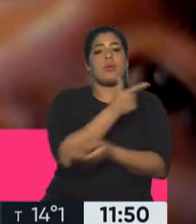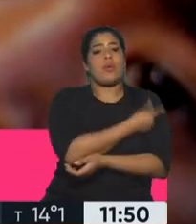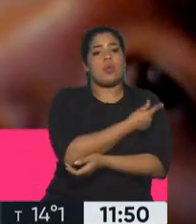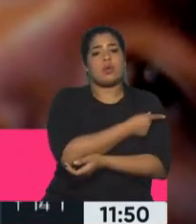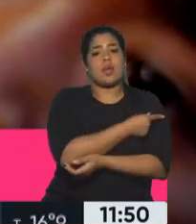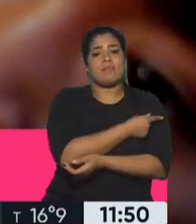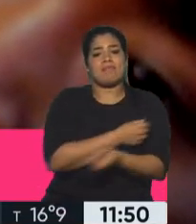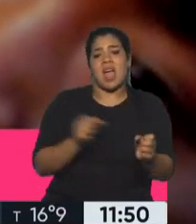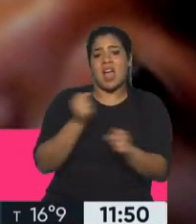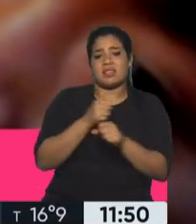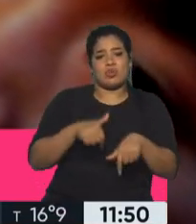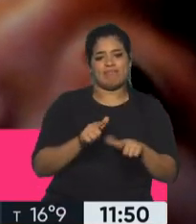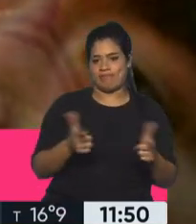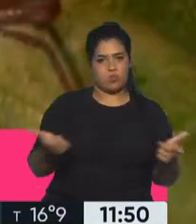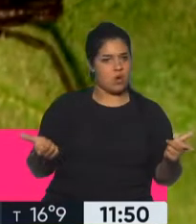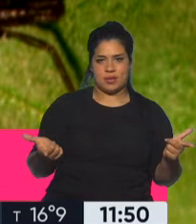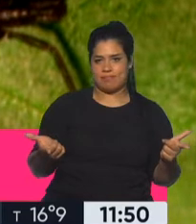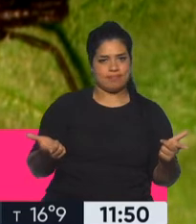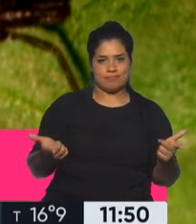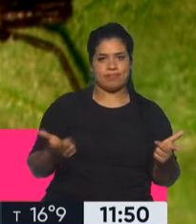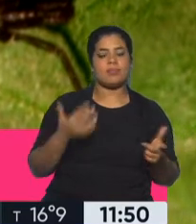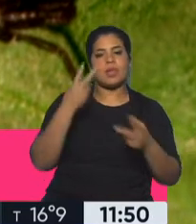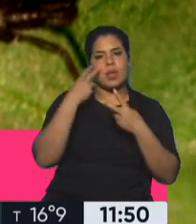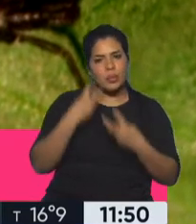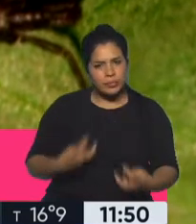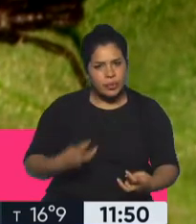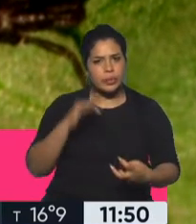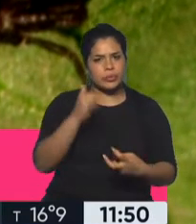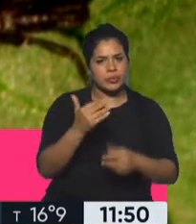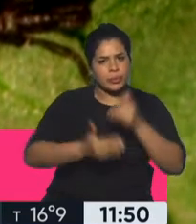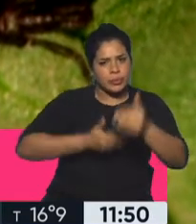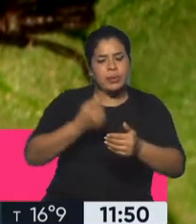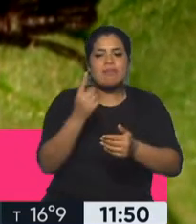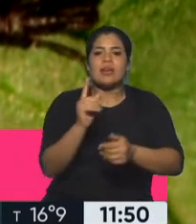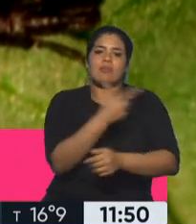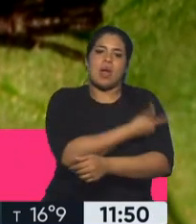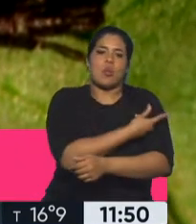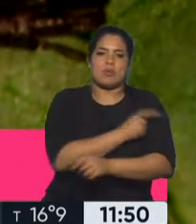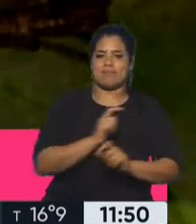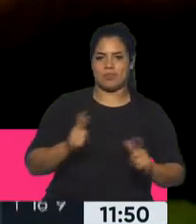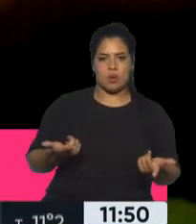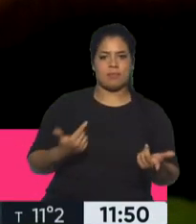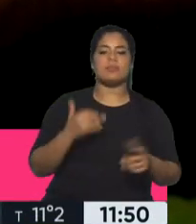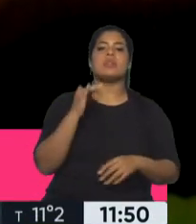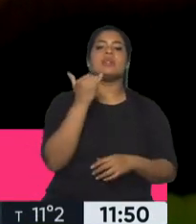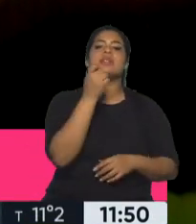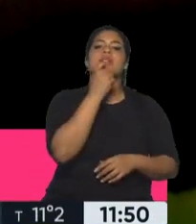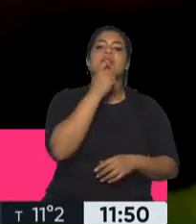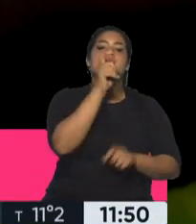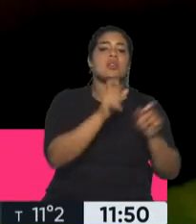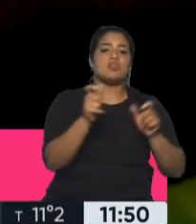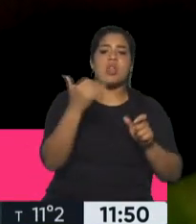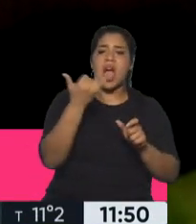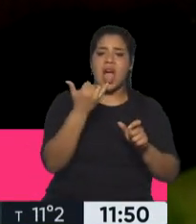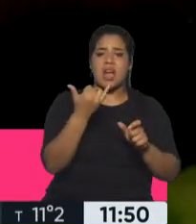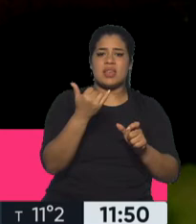por ahora no hay una vacuna. Hay un montón de trabajo en investigación, hay un montón de progresos, pero todavía no lo tenemos. Pero sí hay tratamiento para que quien padece mal de chagas tenga